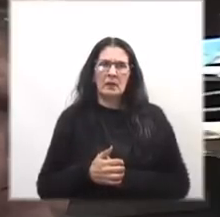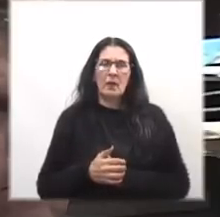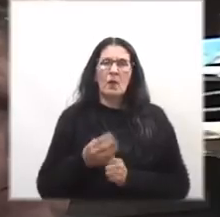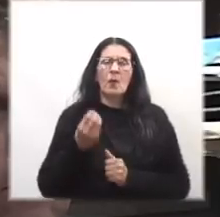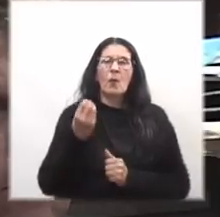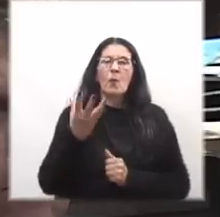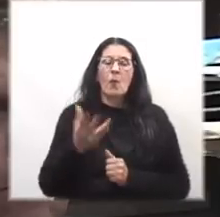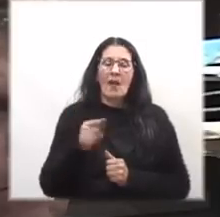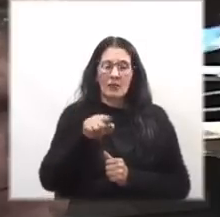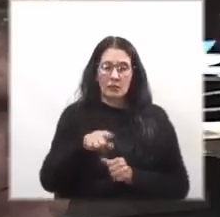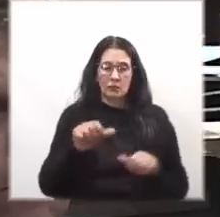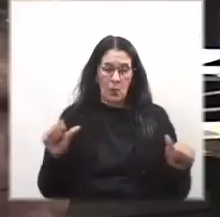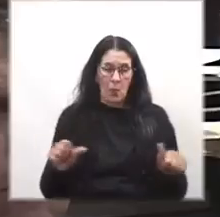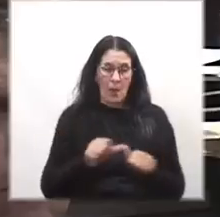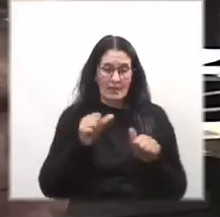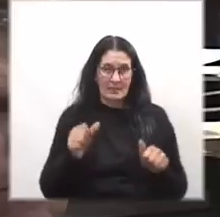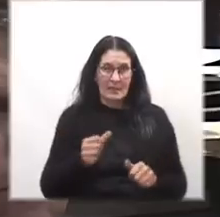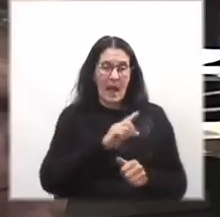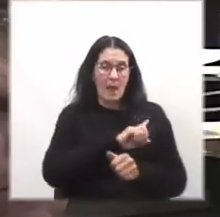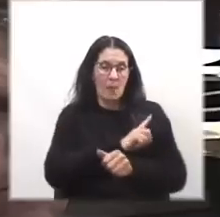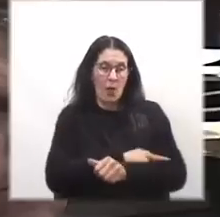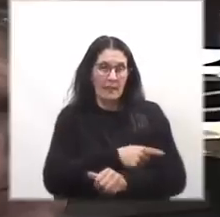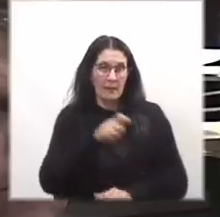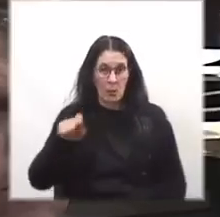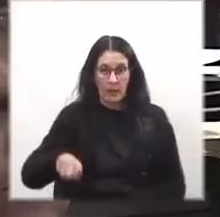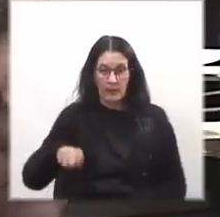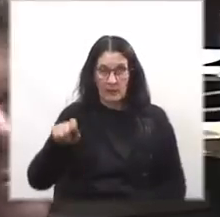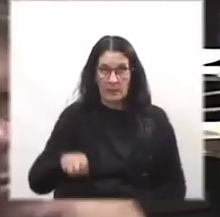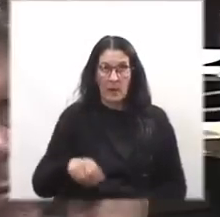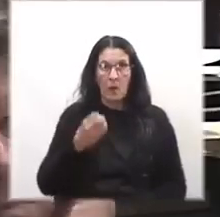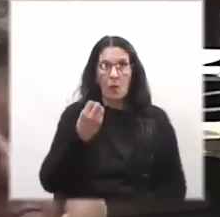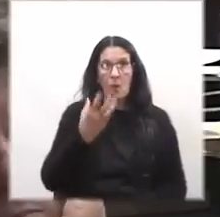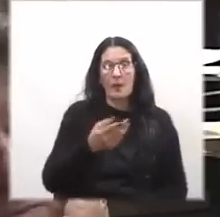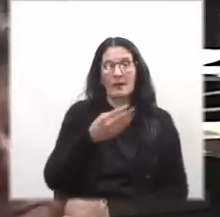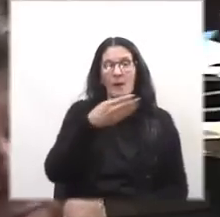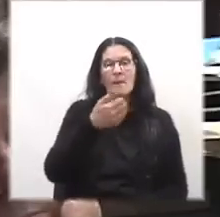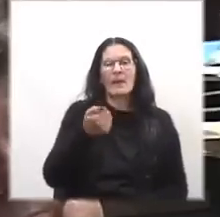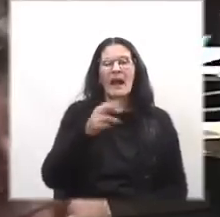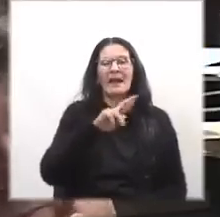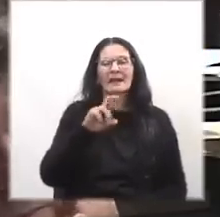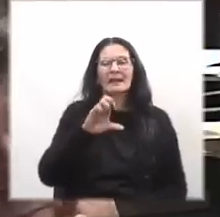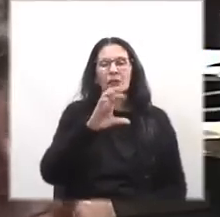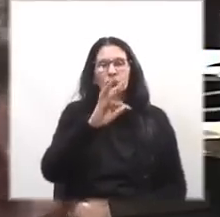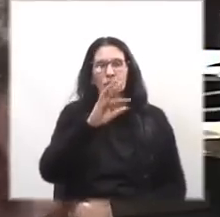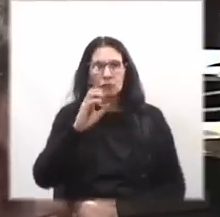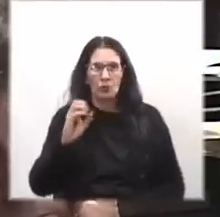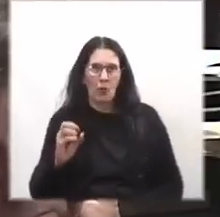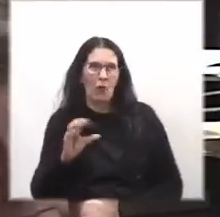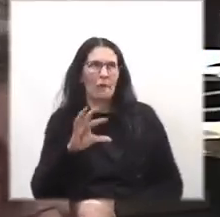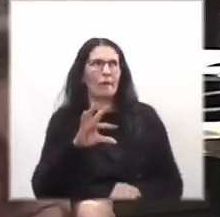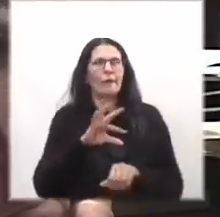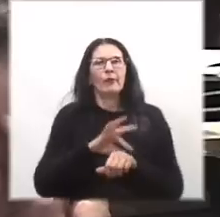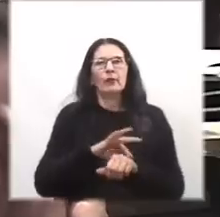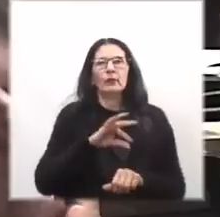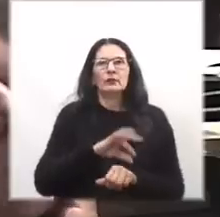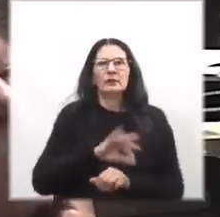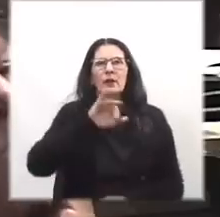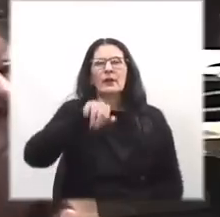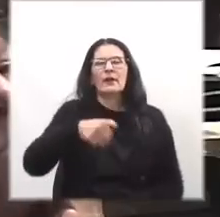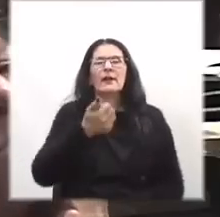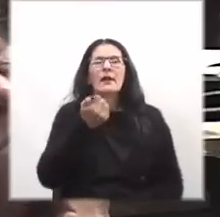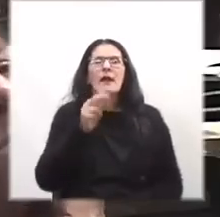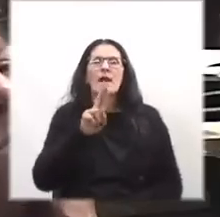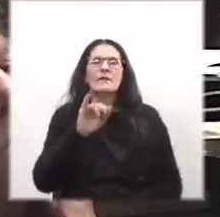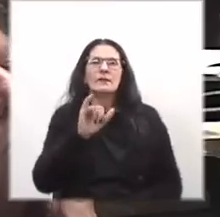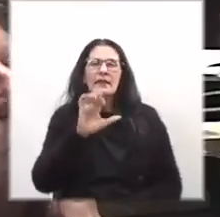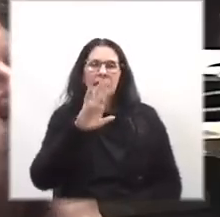Cuando esto lo hacía el Poder Judicial cuando una doctora Ida Beda Barreto cuando un doctor Juvenal Javier cuando